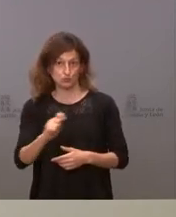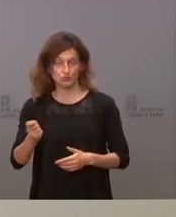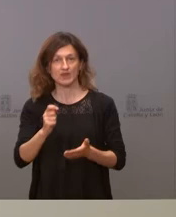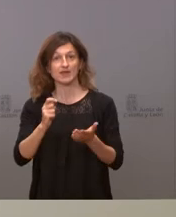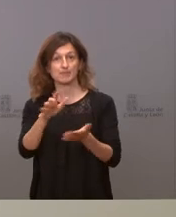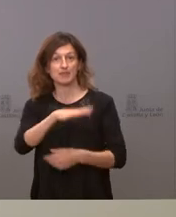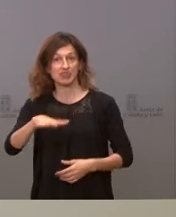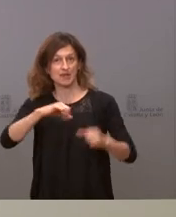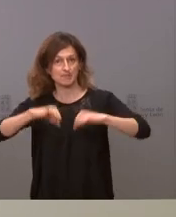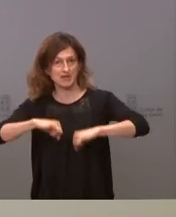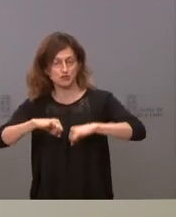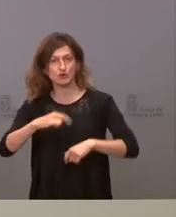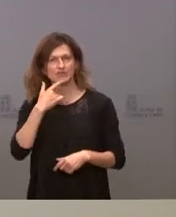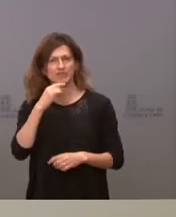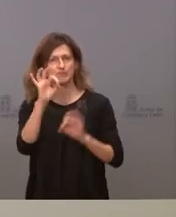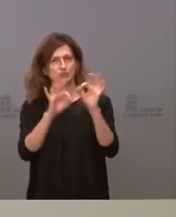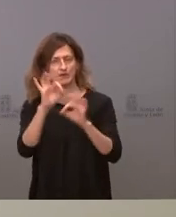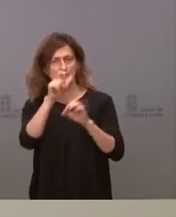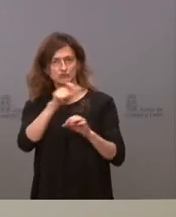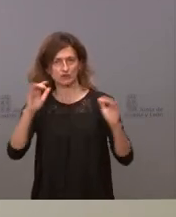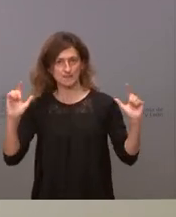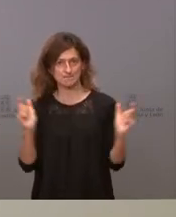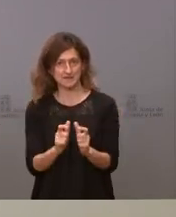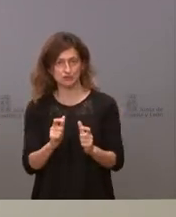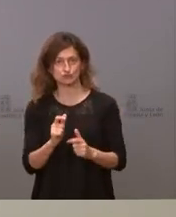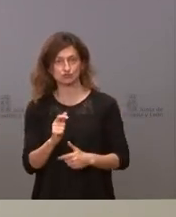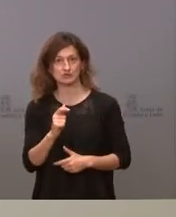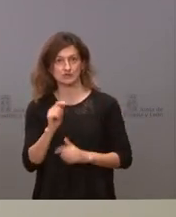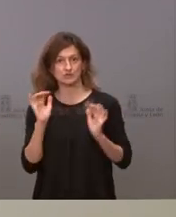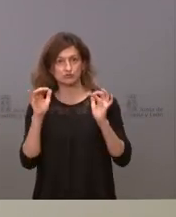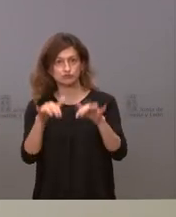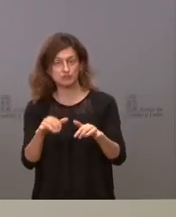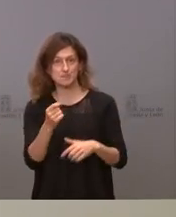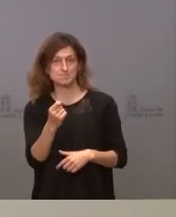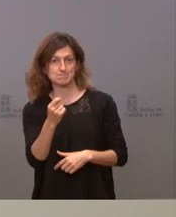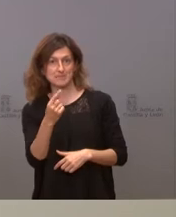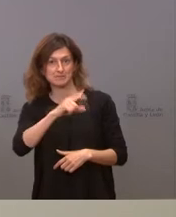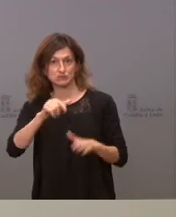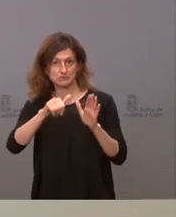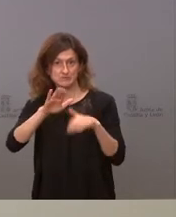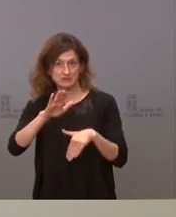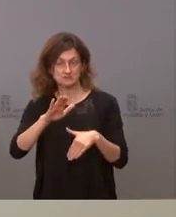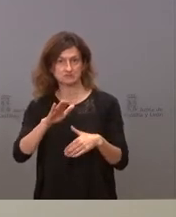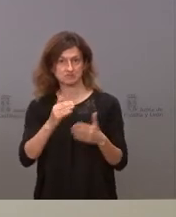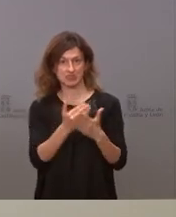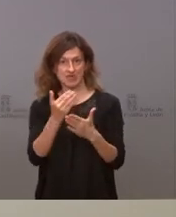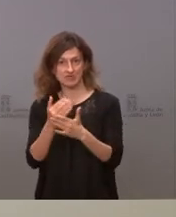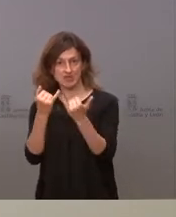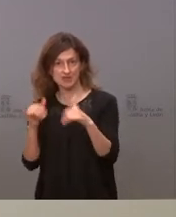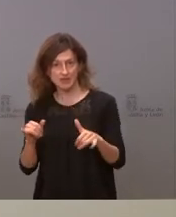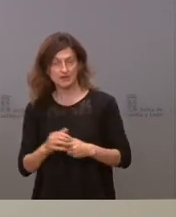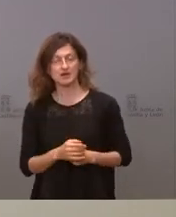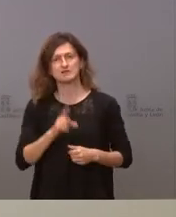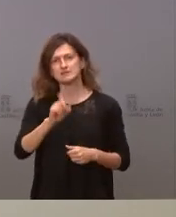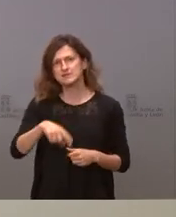Es verdad que se reduce el aforo. Son mil y pico personas las que se van a meter ahí durante los días que se celebre. Saber un poco también